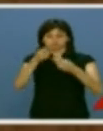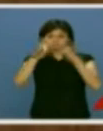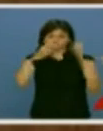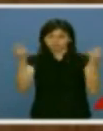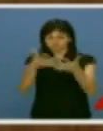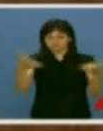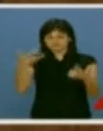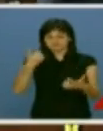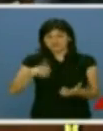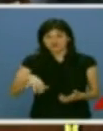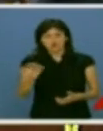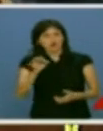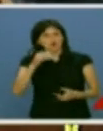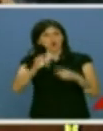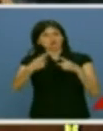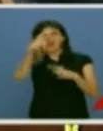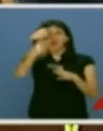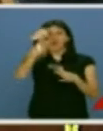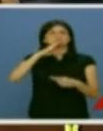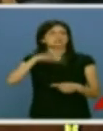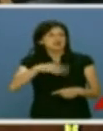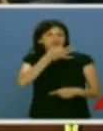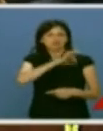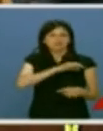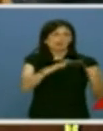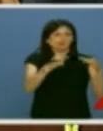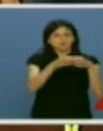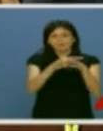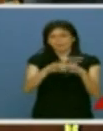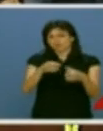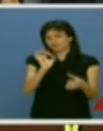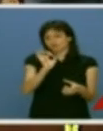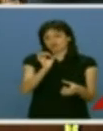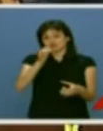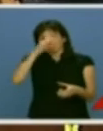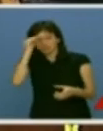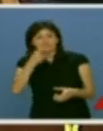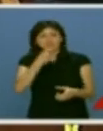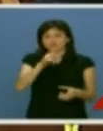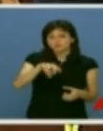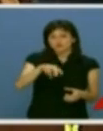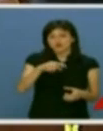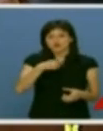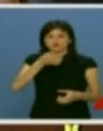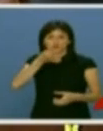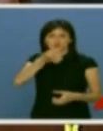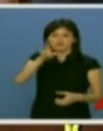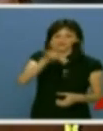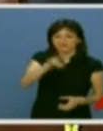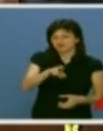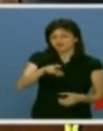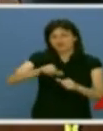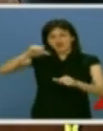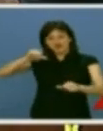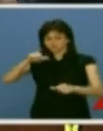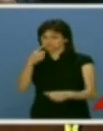algunos esperan que trate de cazarle en algún olvido a algún colectivo que no haya usted mencionado porque es lo que se ha hecho siempre. Pero no estamos aquí para repetir lo que se